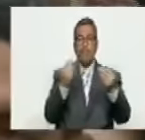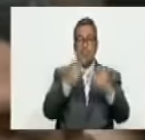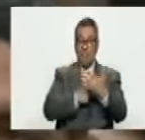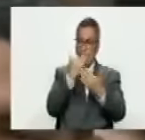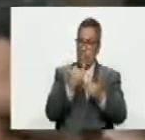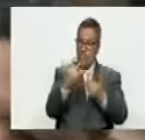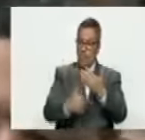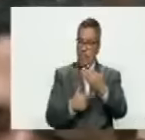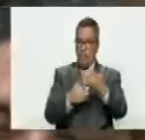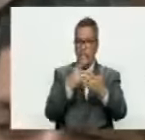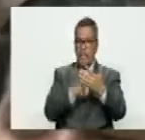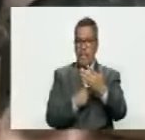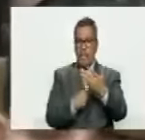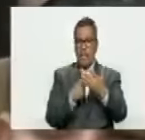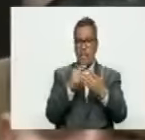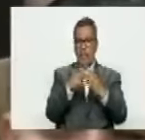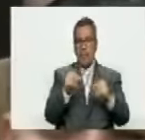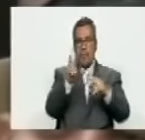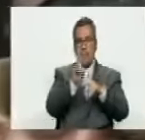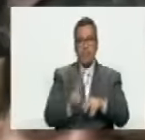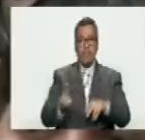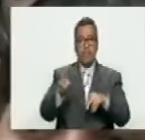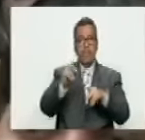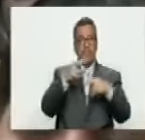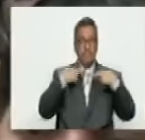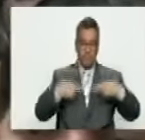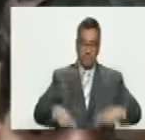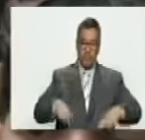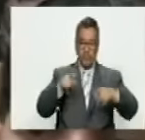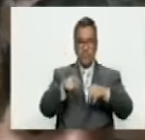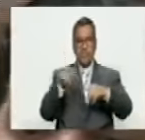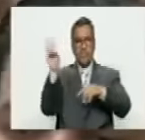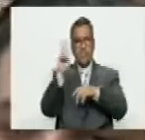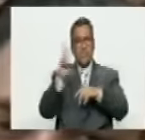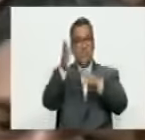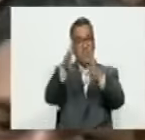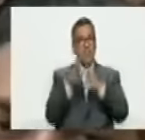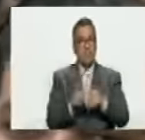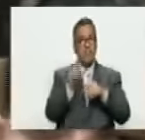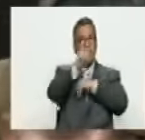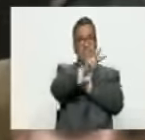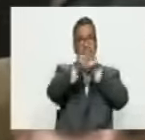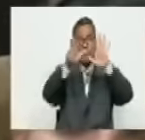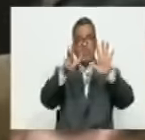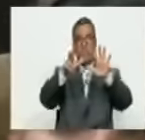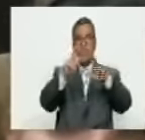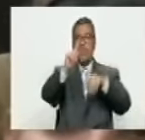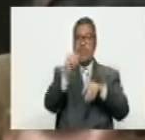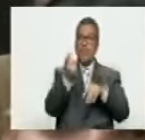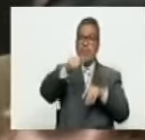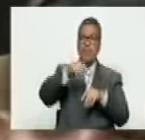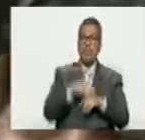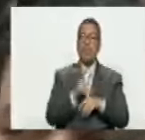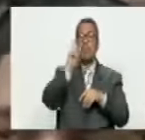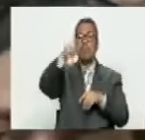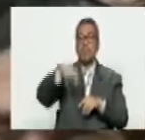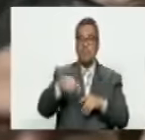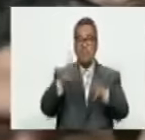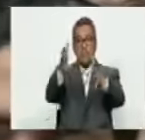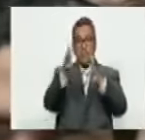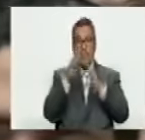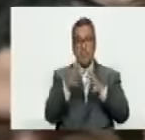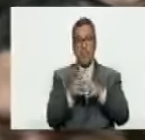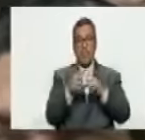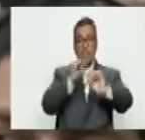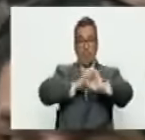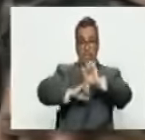y es el plan por la humanidad por eso que Venezuela con su victoria hace un mes también era la victoria